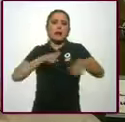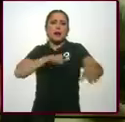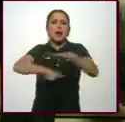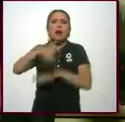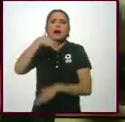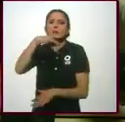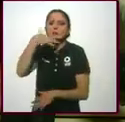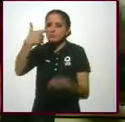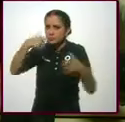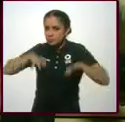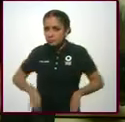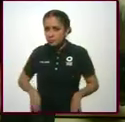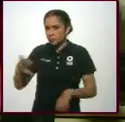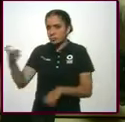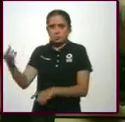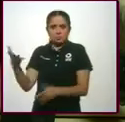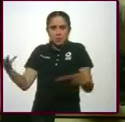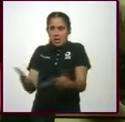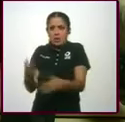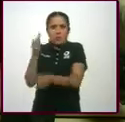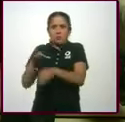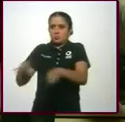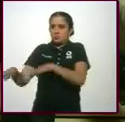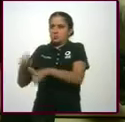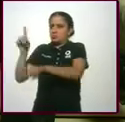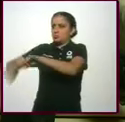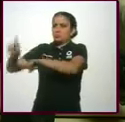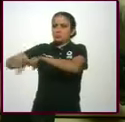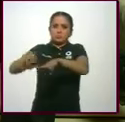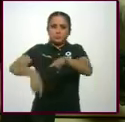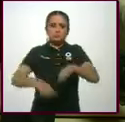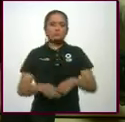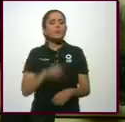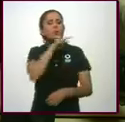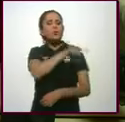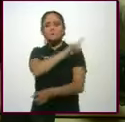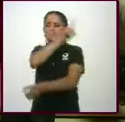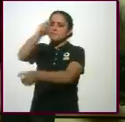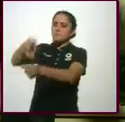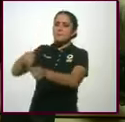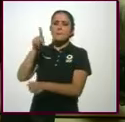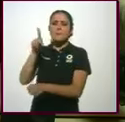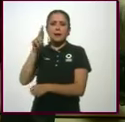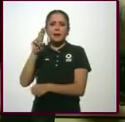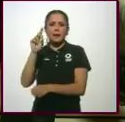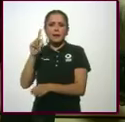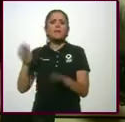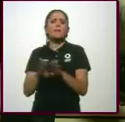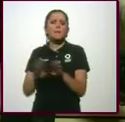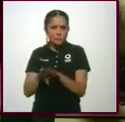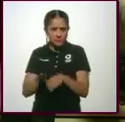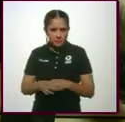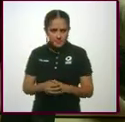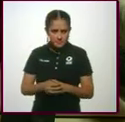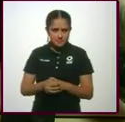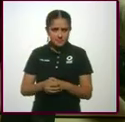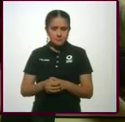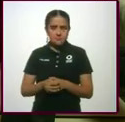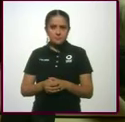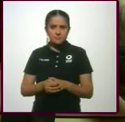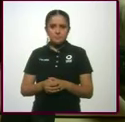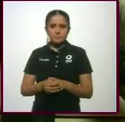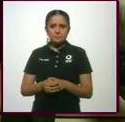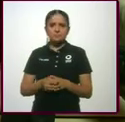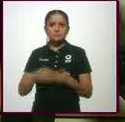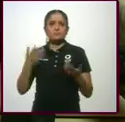Diríamos que... A ver, ¿y cómo entraste al PRD? Bueno, porque nos invitó